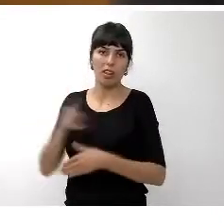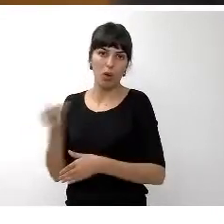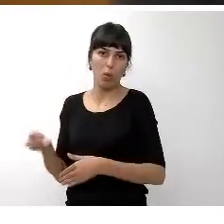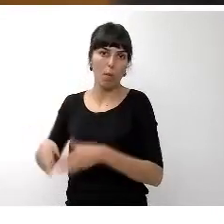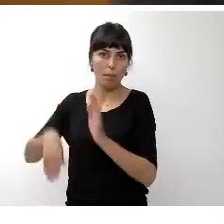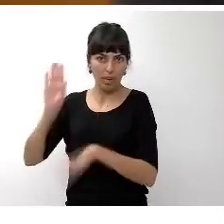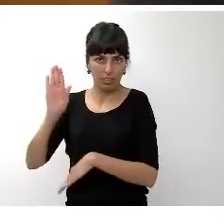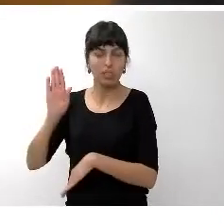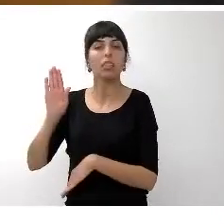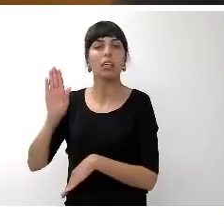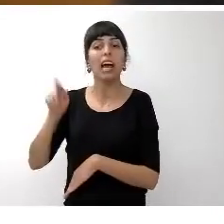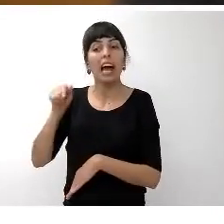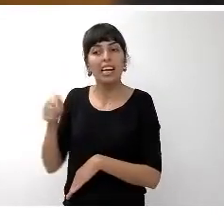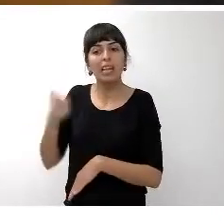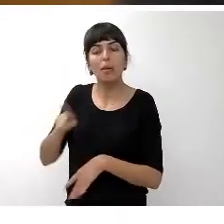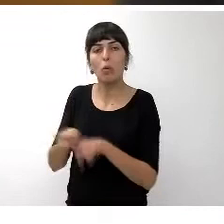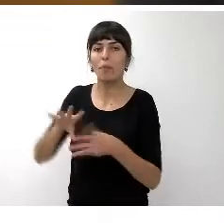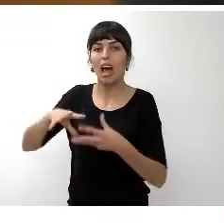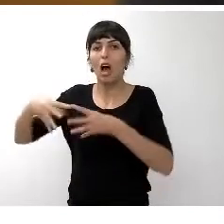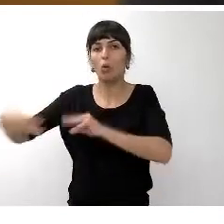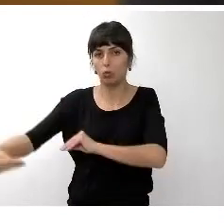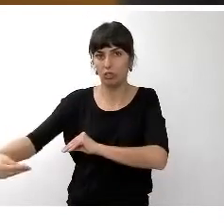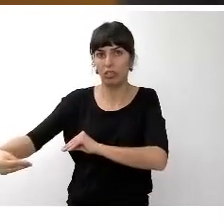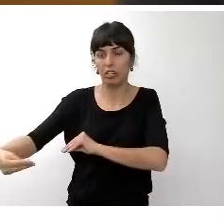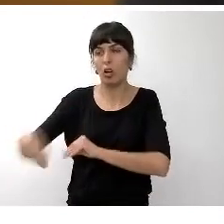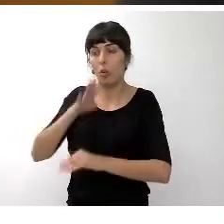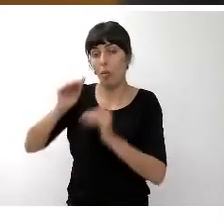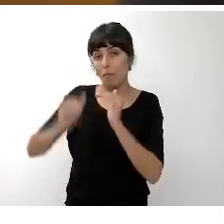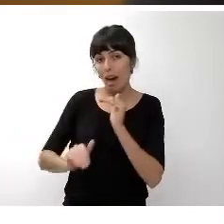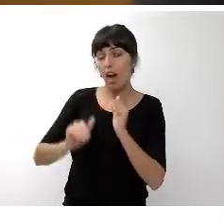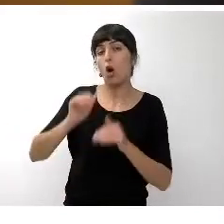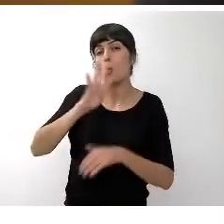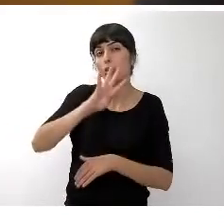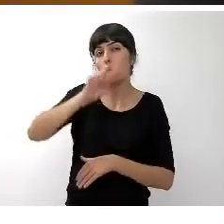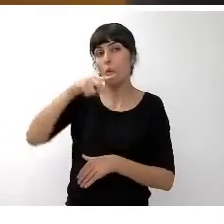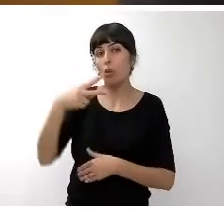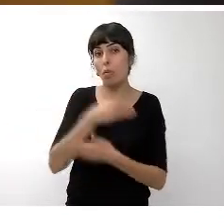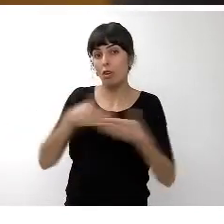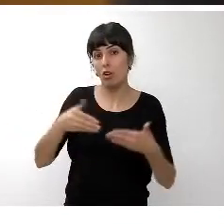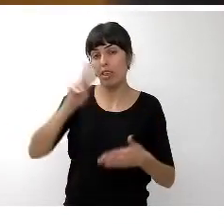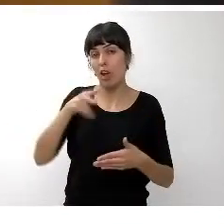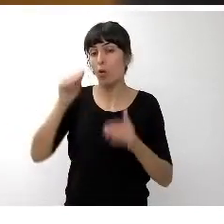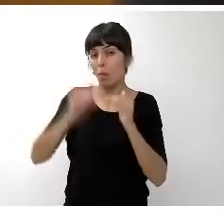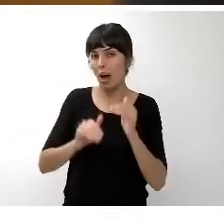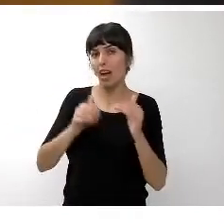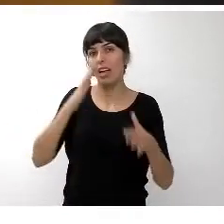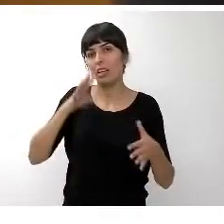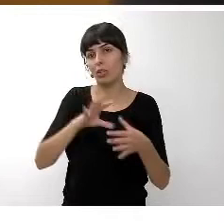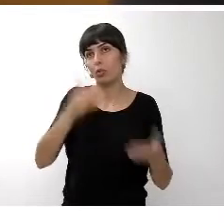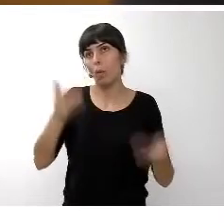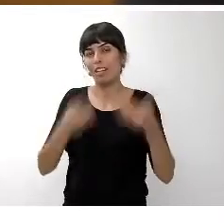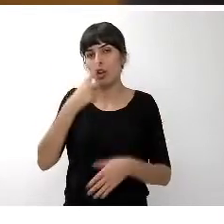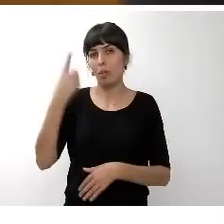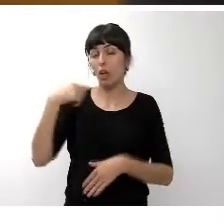aquí también hay un ajuste que justifica hay una bajada de 4,2 millones de euros respecto al año 2015 pero en términos netos